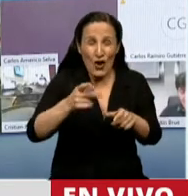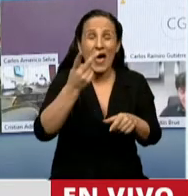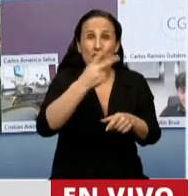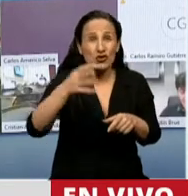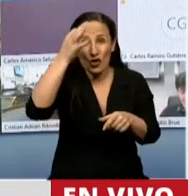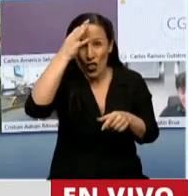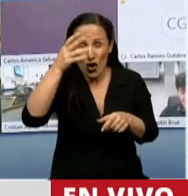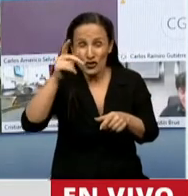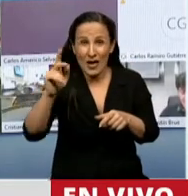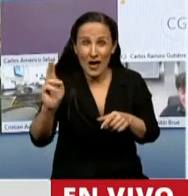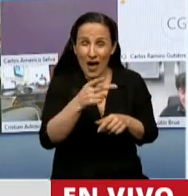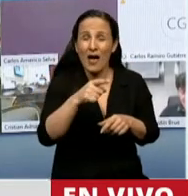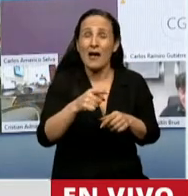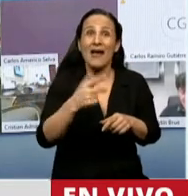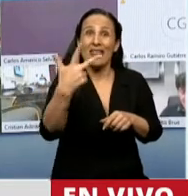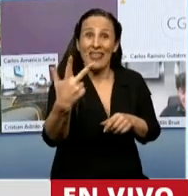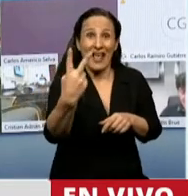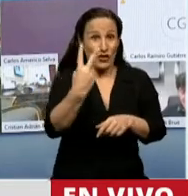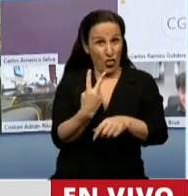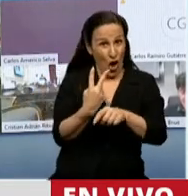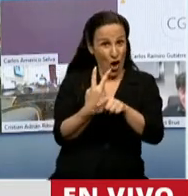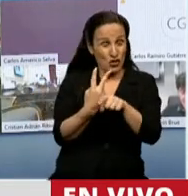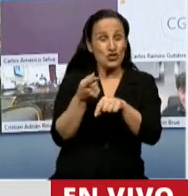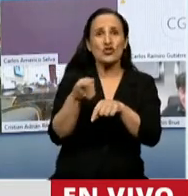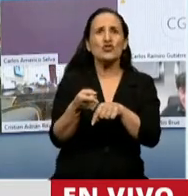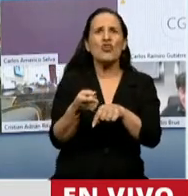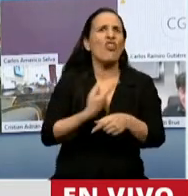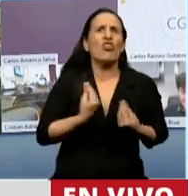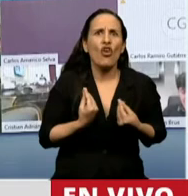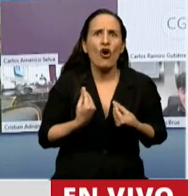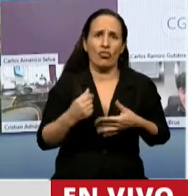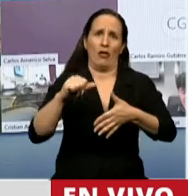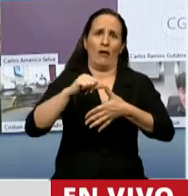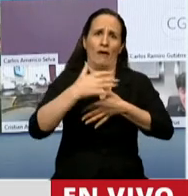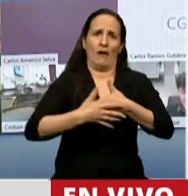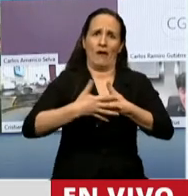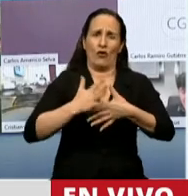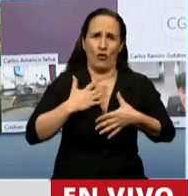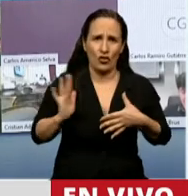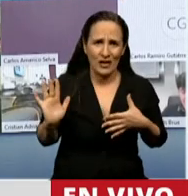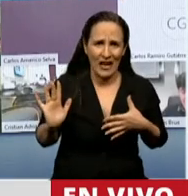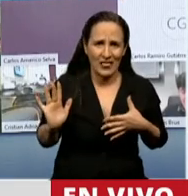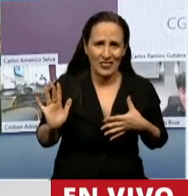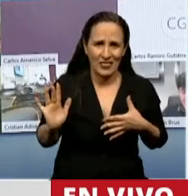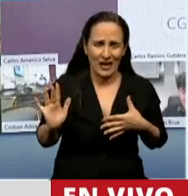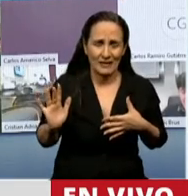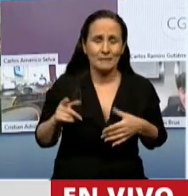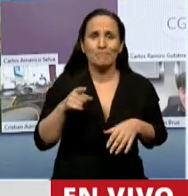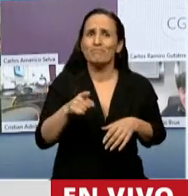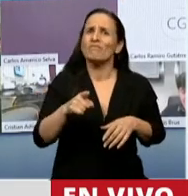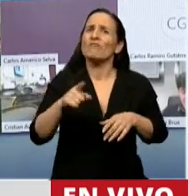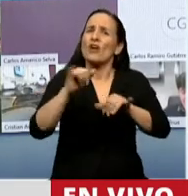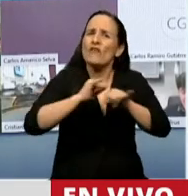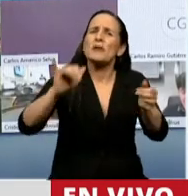2 de cada 3 personas asesinadas fueron en nuestro continente. El acceso a la información